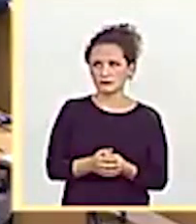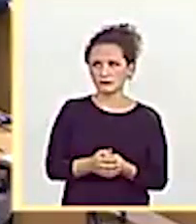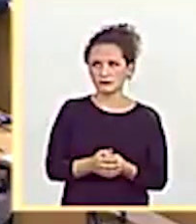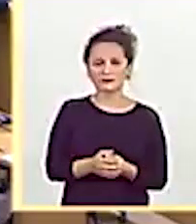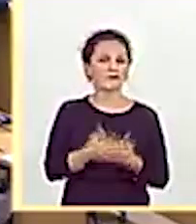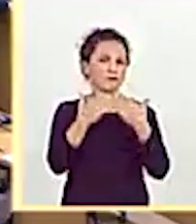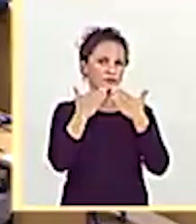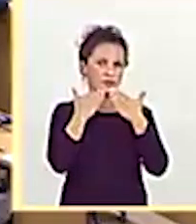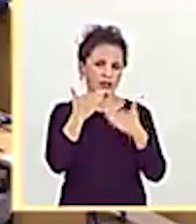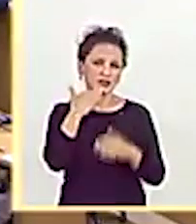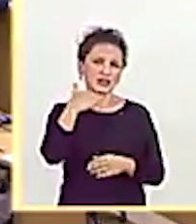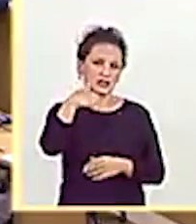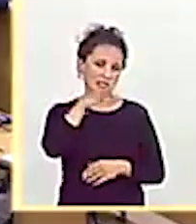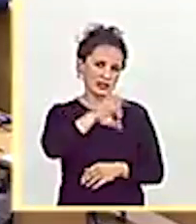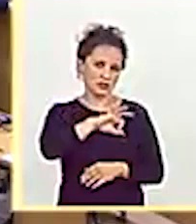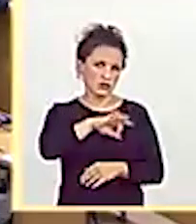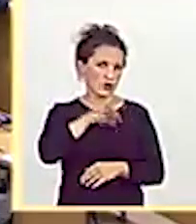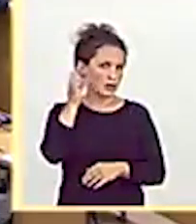Gracias, señora ministra.